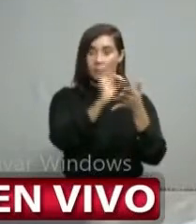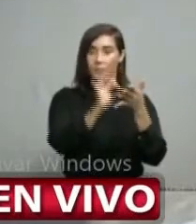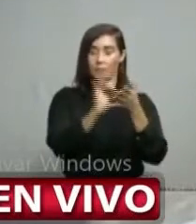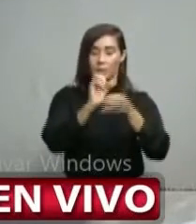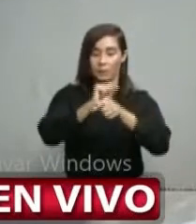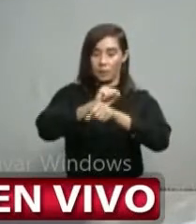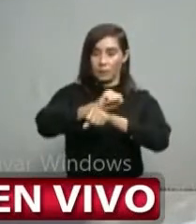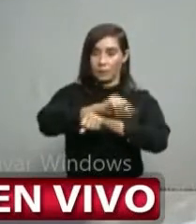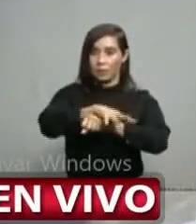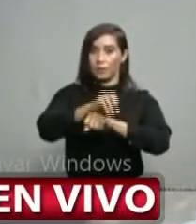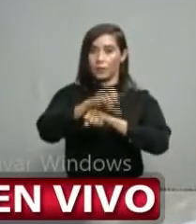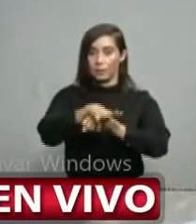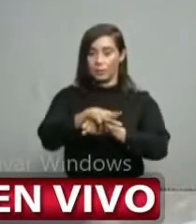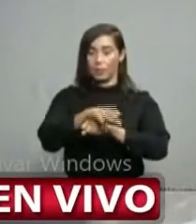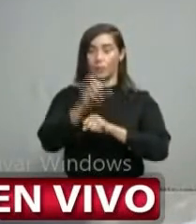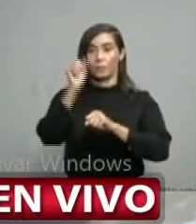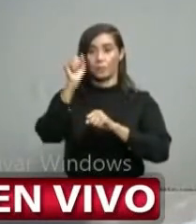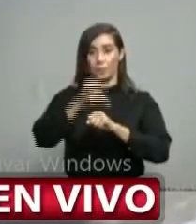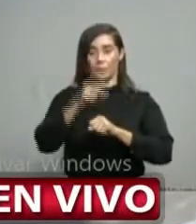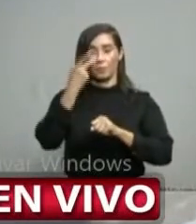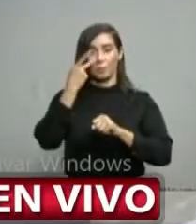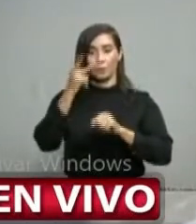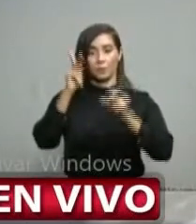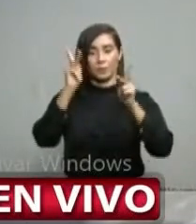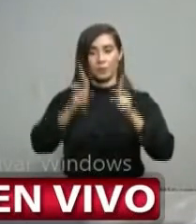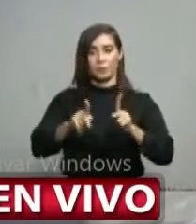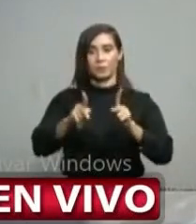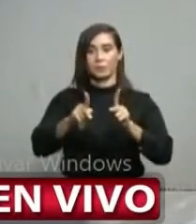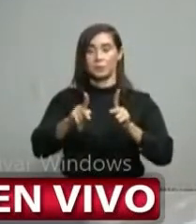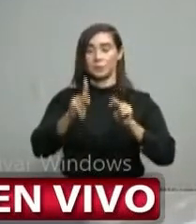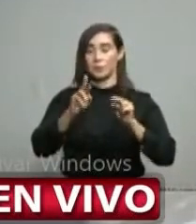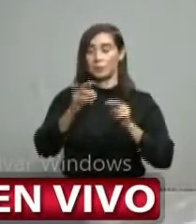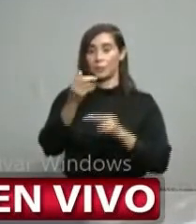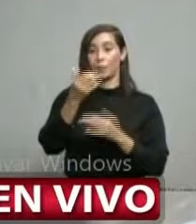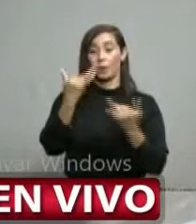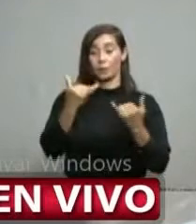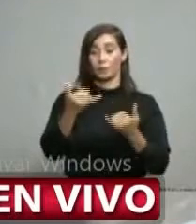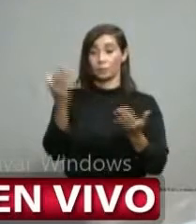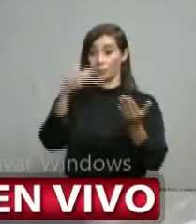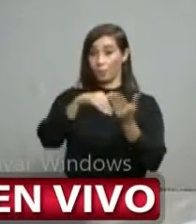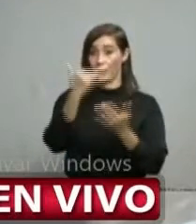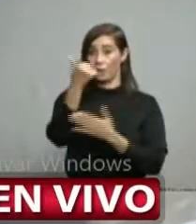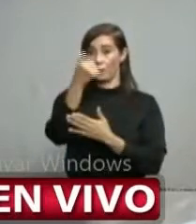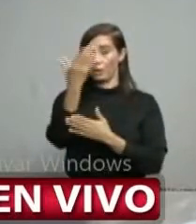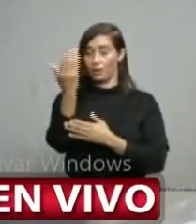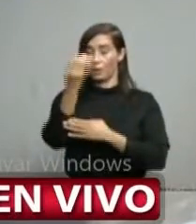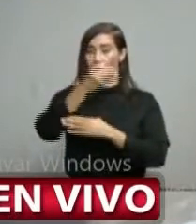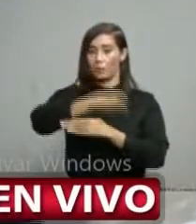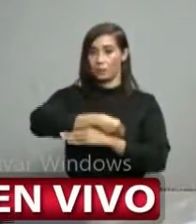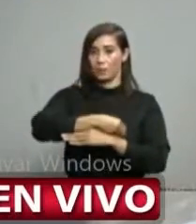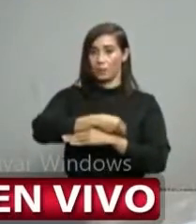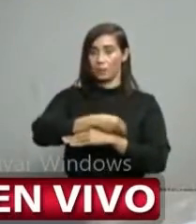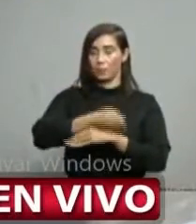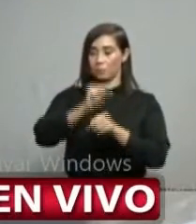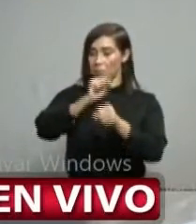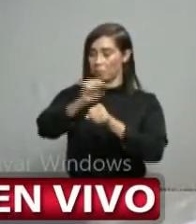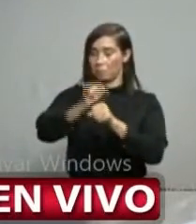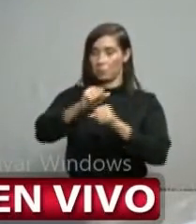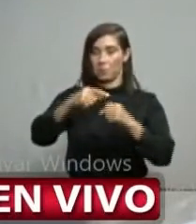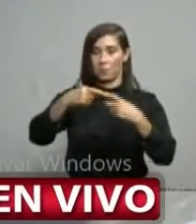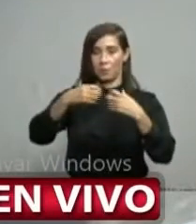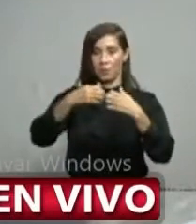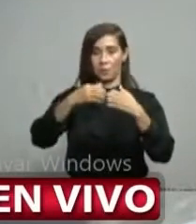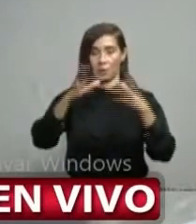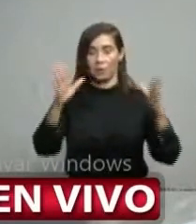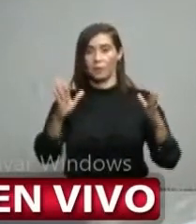epidemiológicos todavía, a pesar de haber pasado unos 10 días, lo mantenemos balanceado con